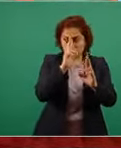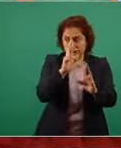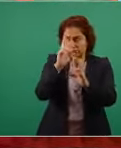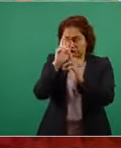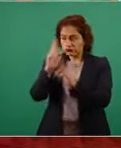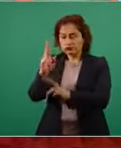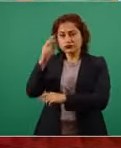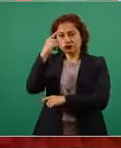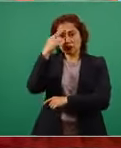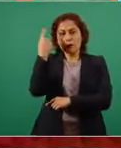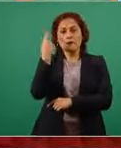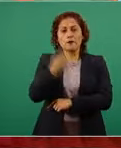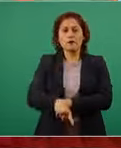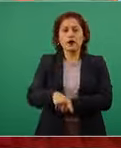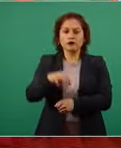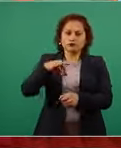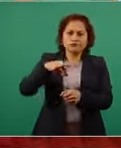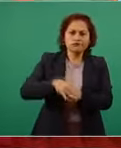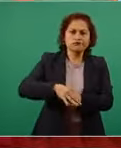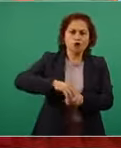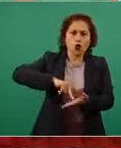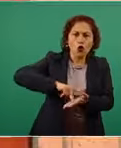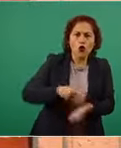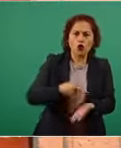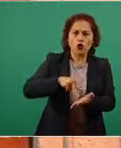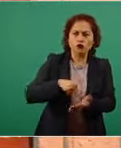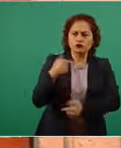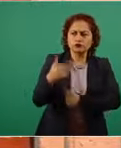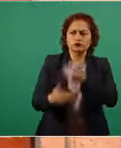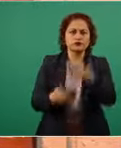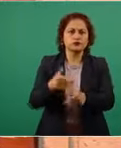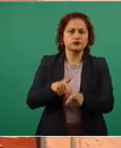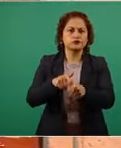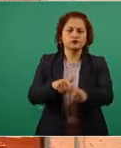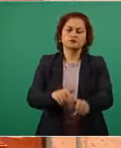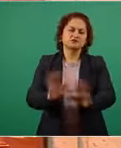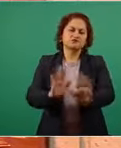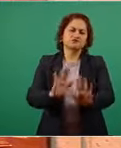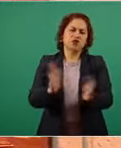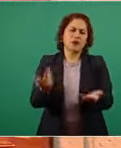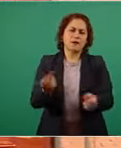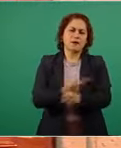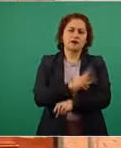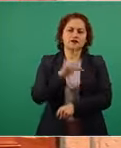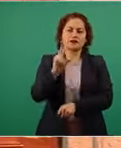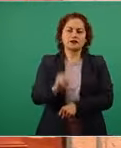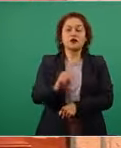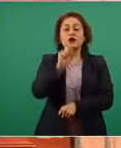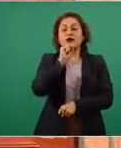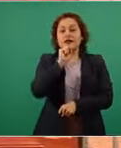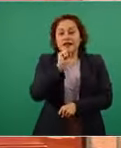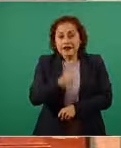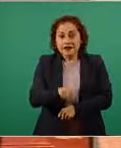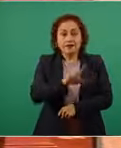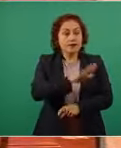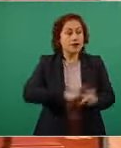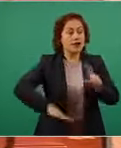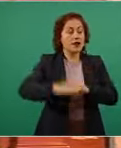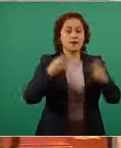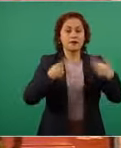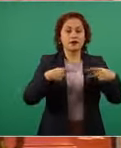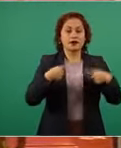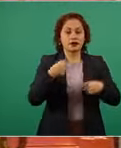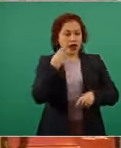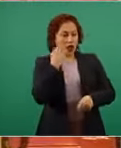inexistentes las denuncias por violaciones de los procesos electorales por